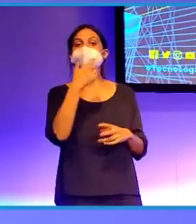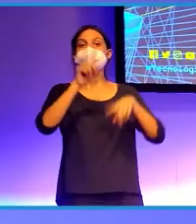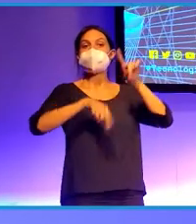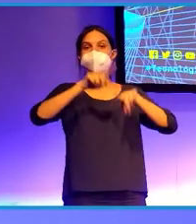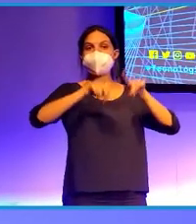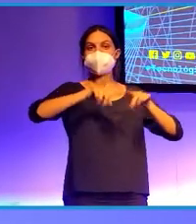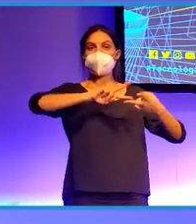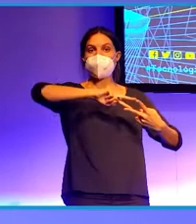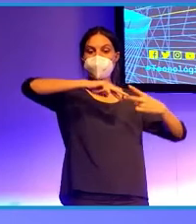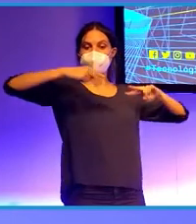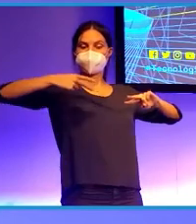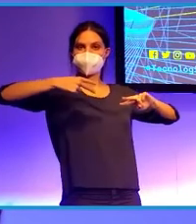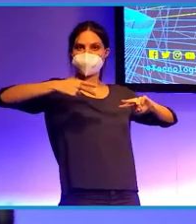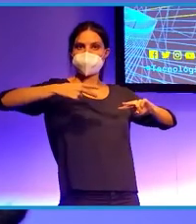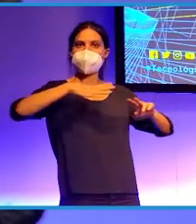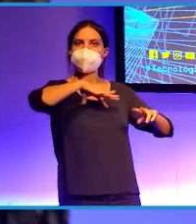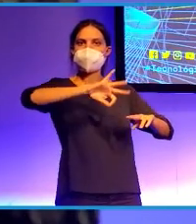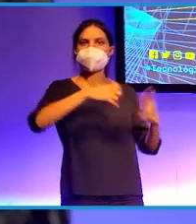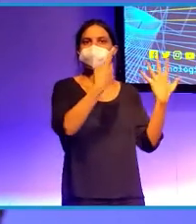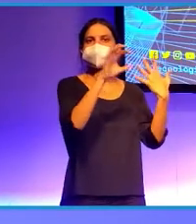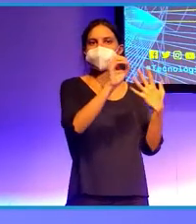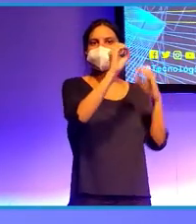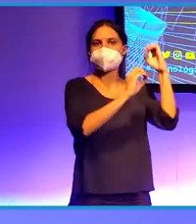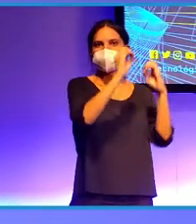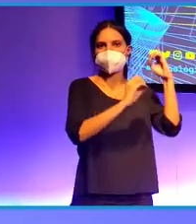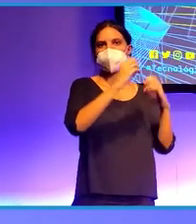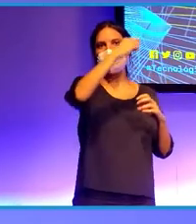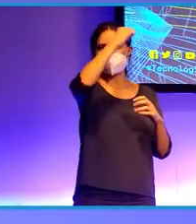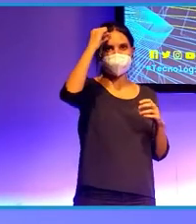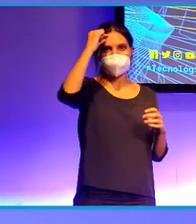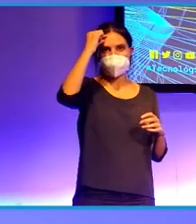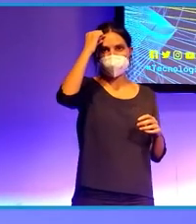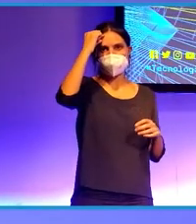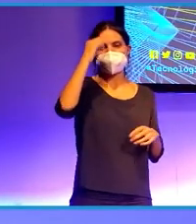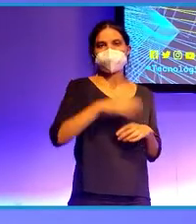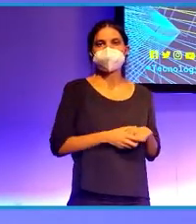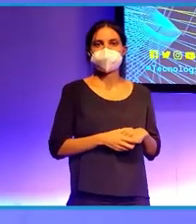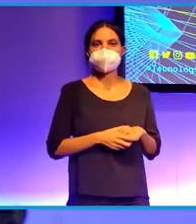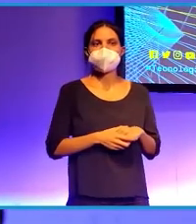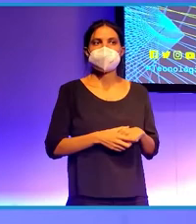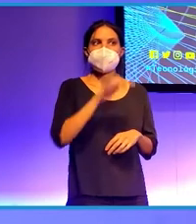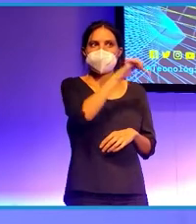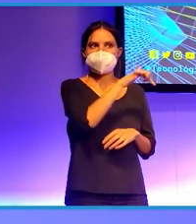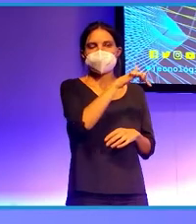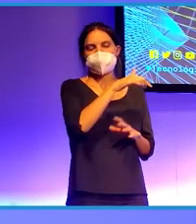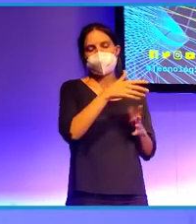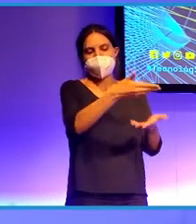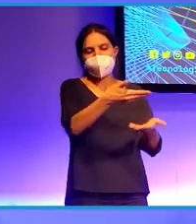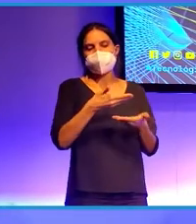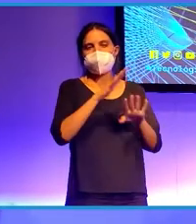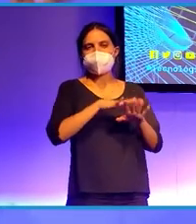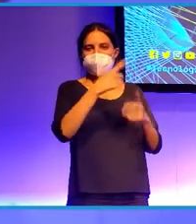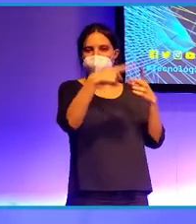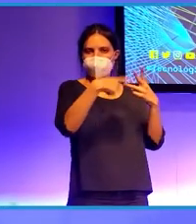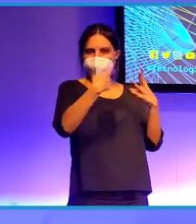personalidad. No un tercio ni la mitad, el 60%. Aunque, claro, esto explicaría muchas cosas, ¿no? Como, por ejemplo,